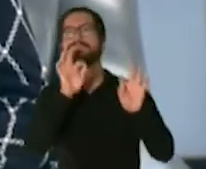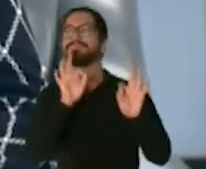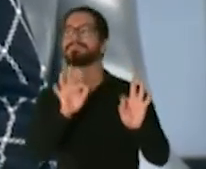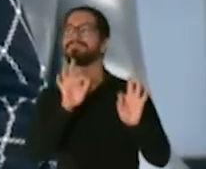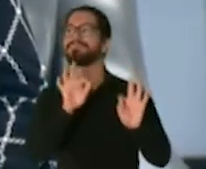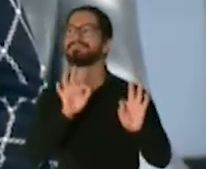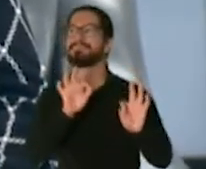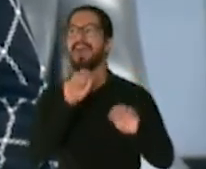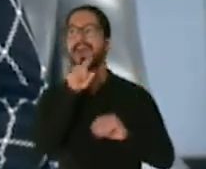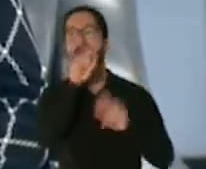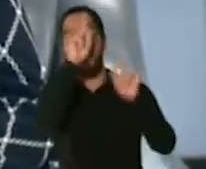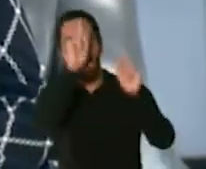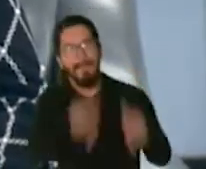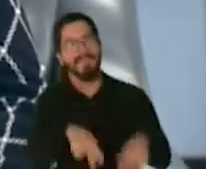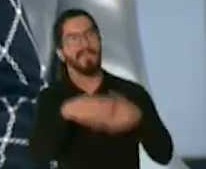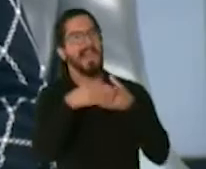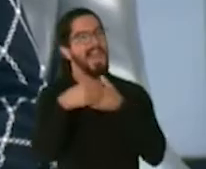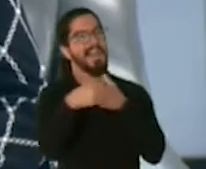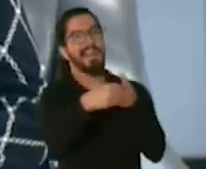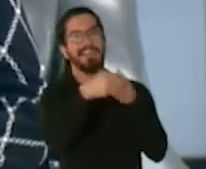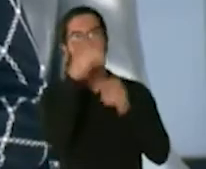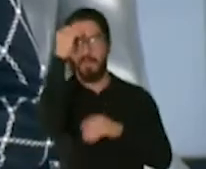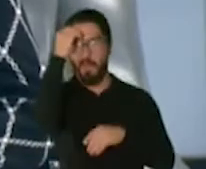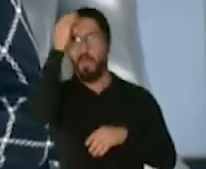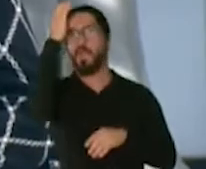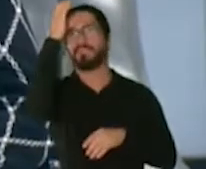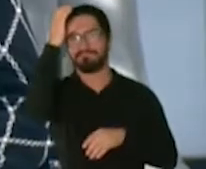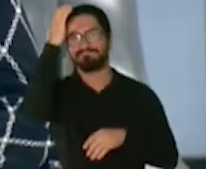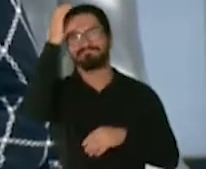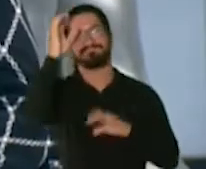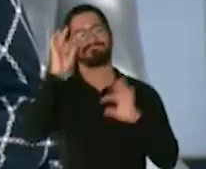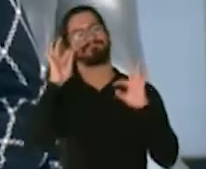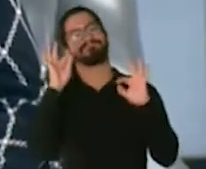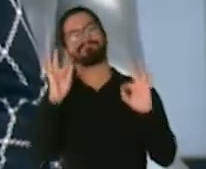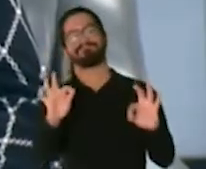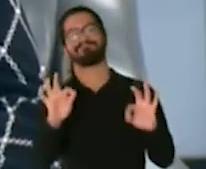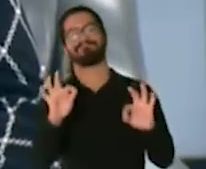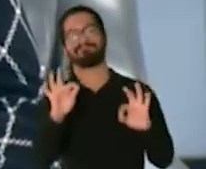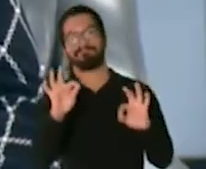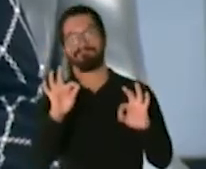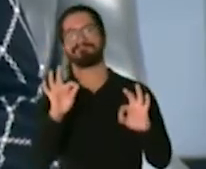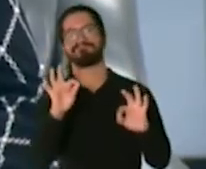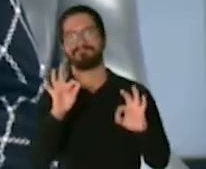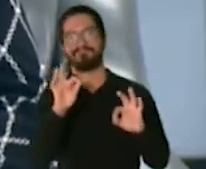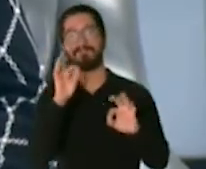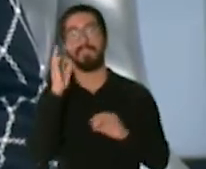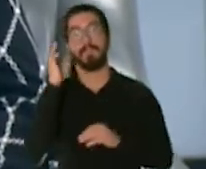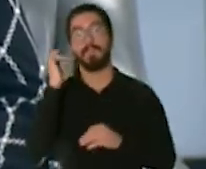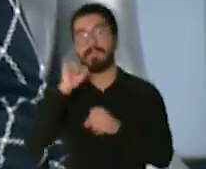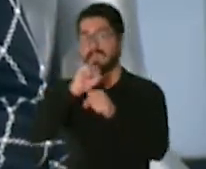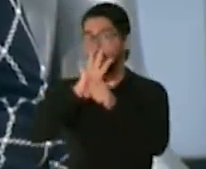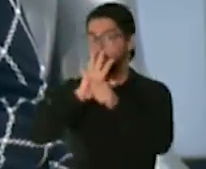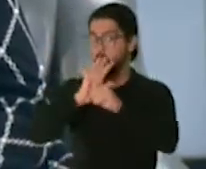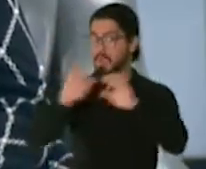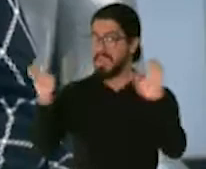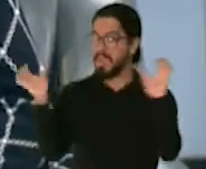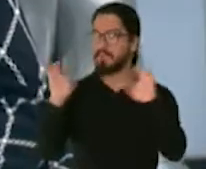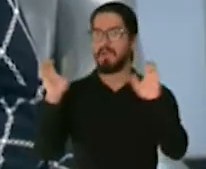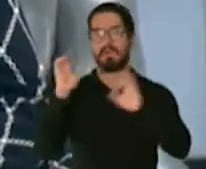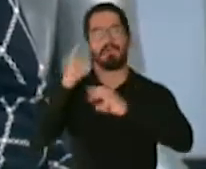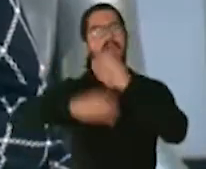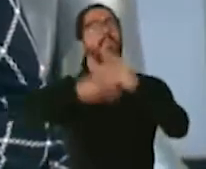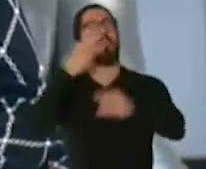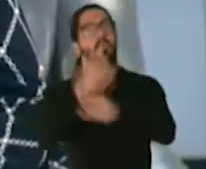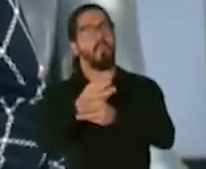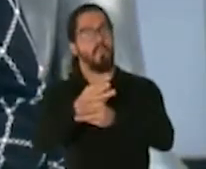conocimiento de lo que representa una amenaza de salud pública y una emergencia, no solamente a nivel de Puerto Rico, sino a nivel del mundo